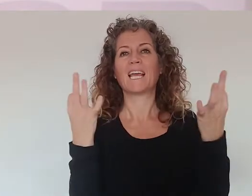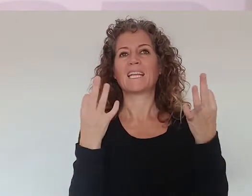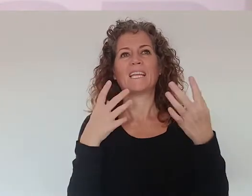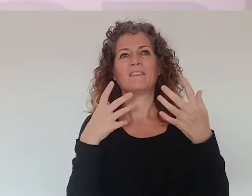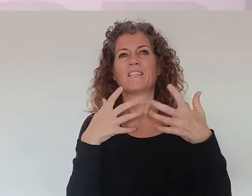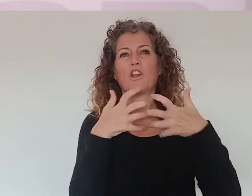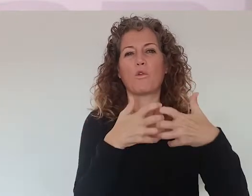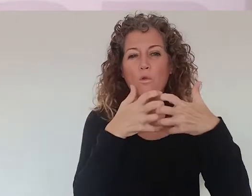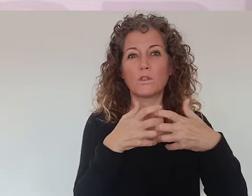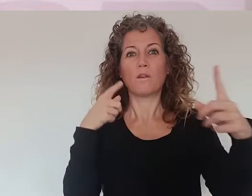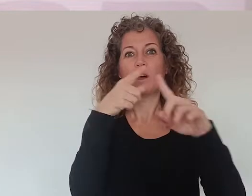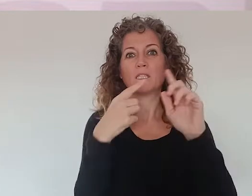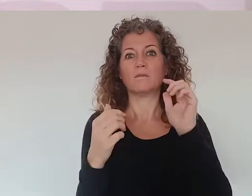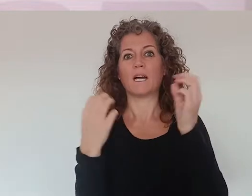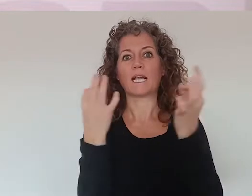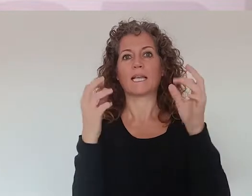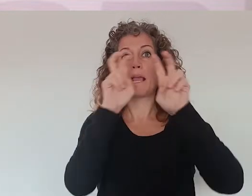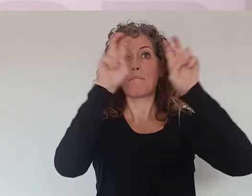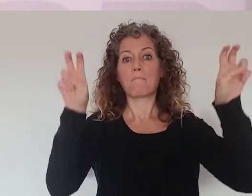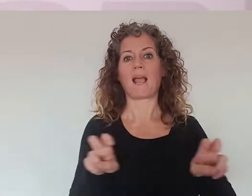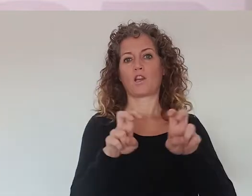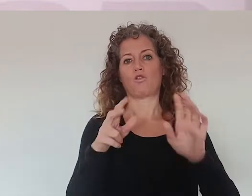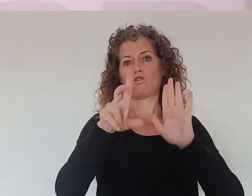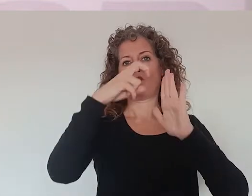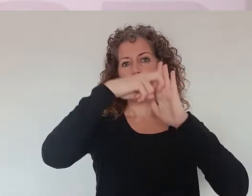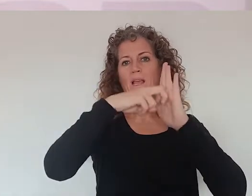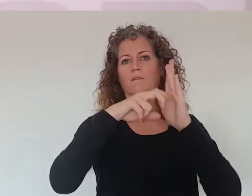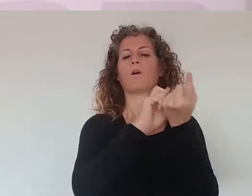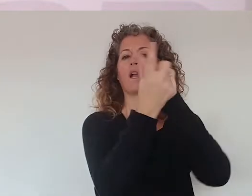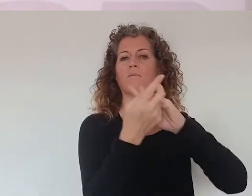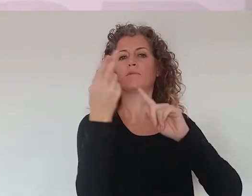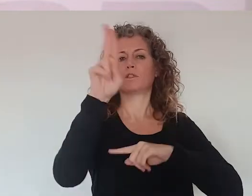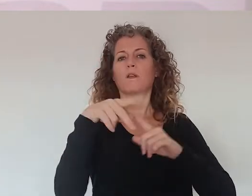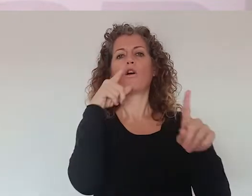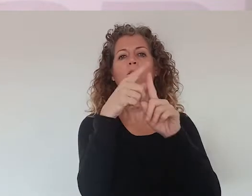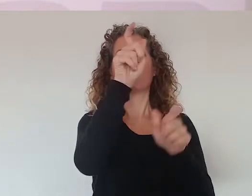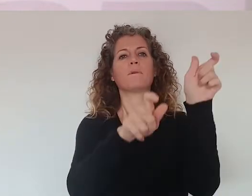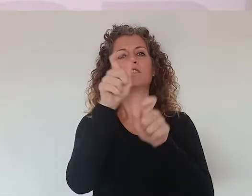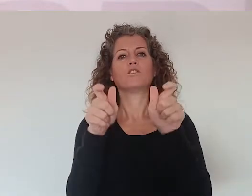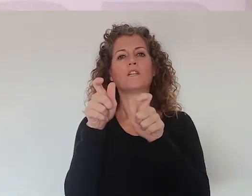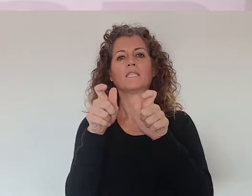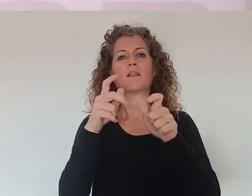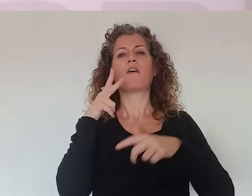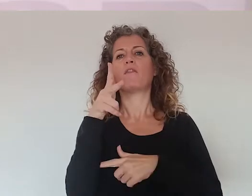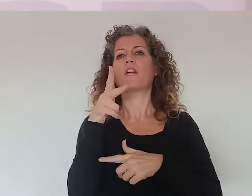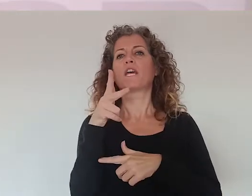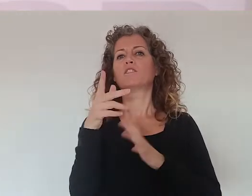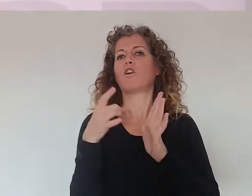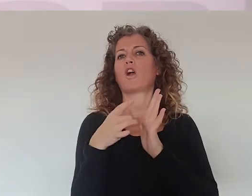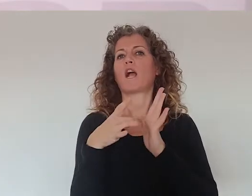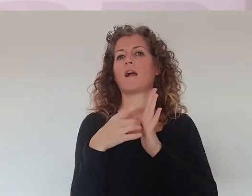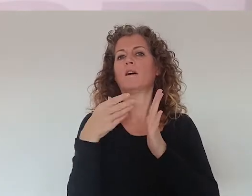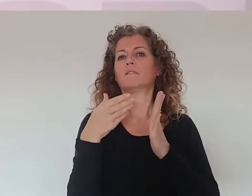trabajar, combatir, pelear, para que los marcos normativos también cambien, y las personas tengamos garantizados nuestros derechos